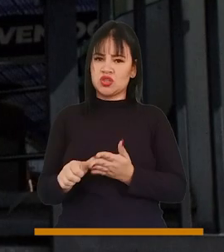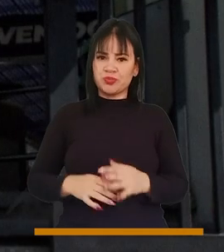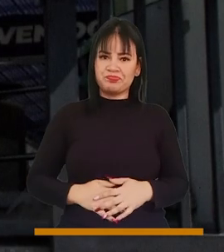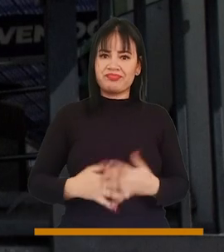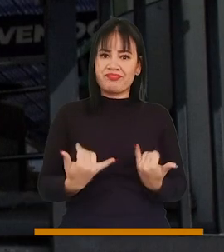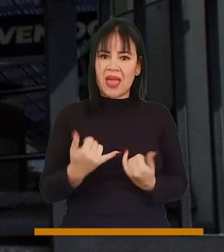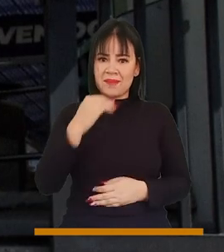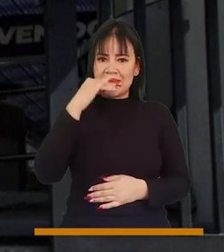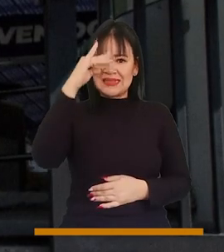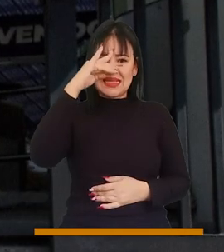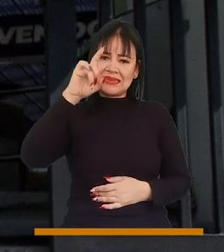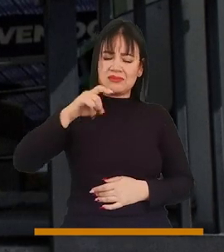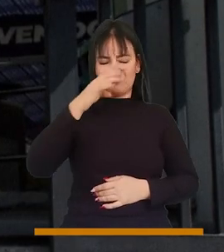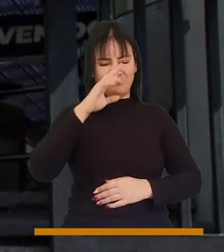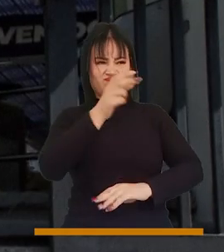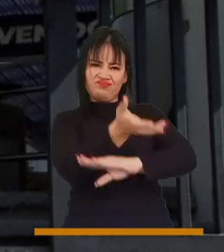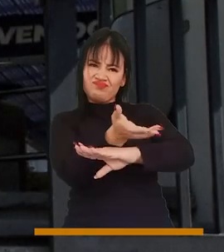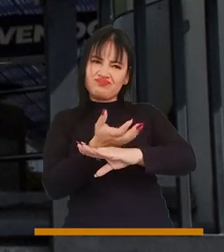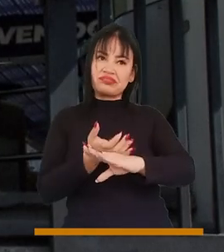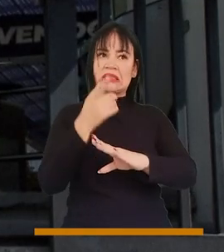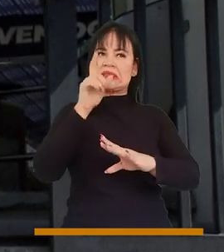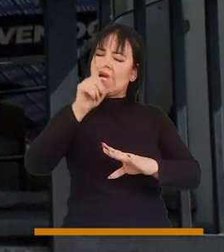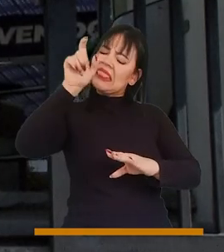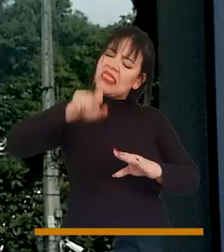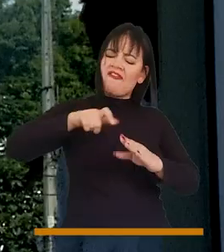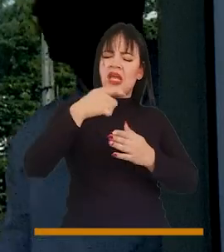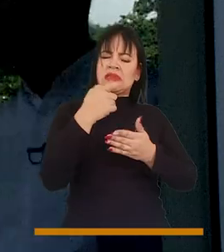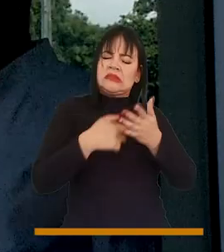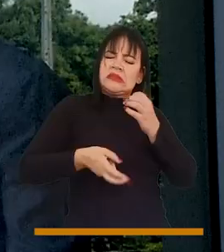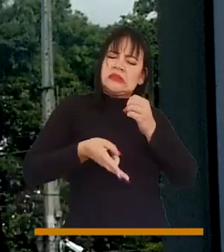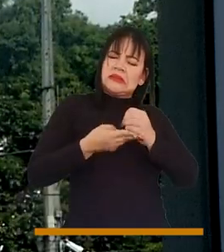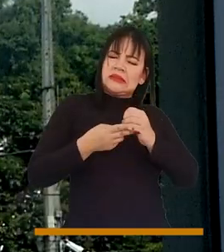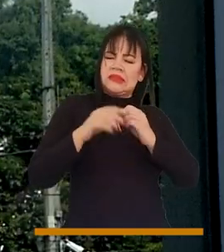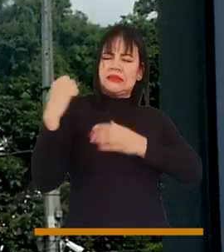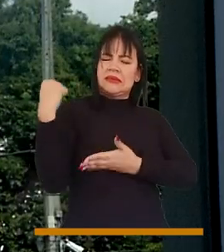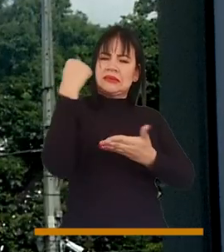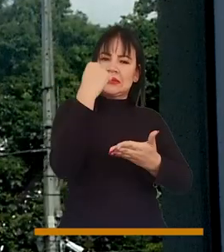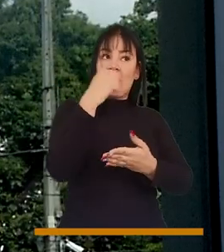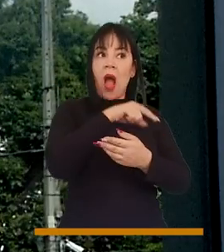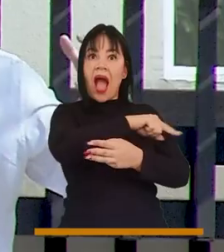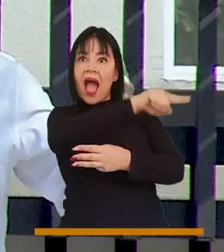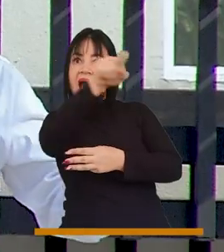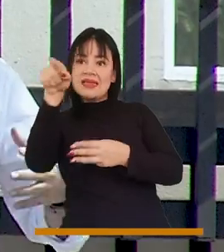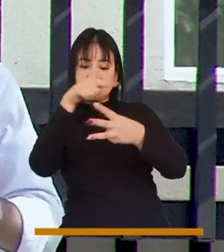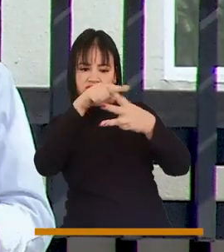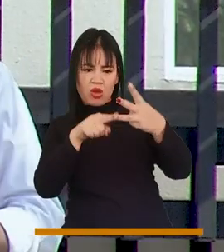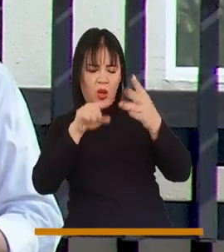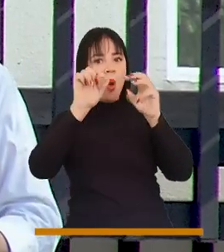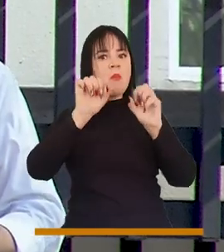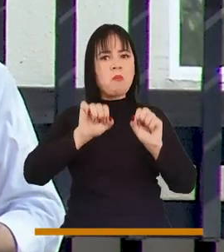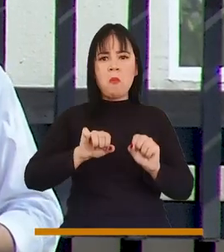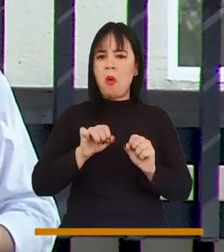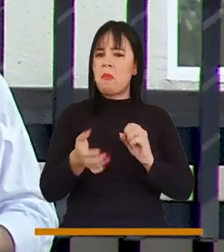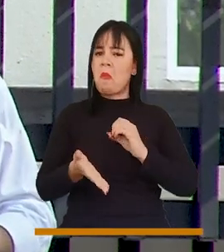Medellín hoy exige altísima eficiencia en el gasto de sus recursos públicos. Y estas tres universidades